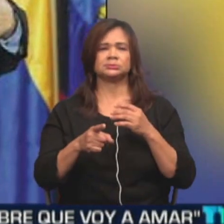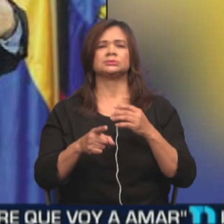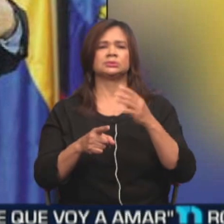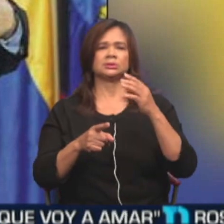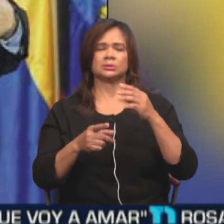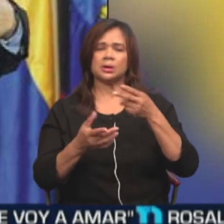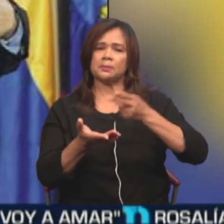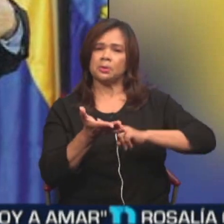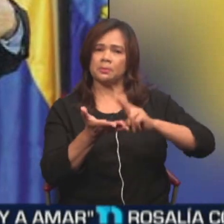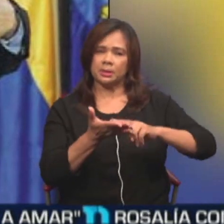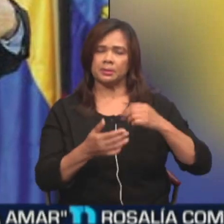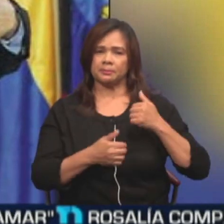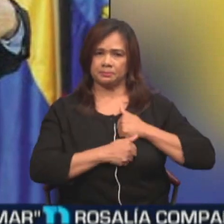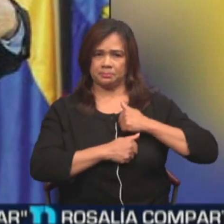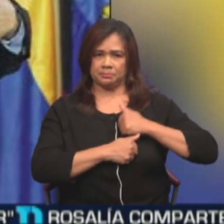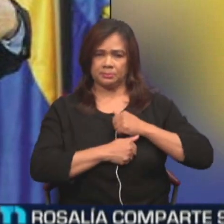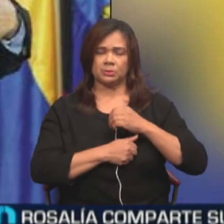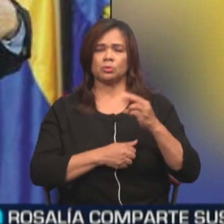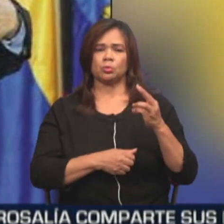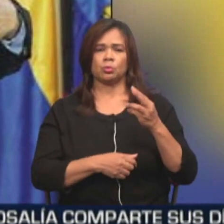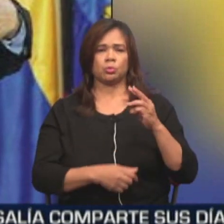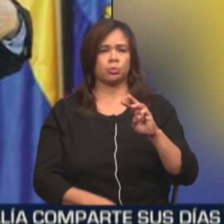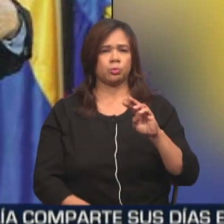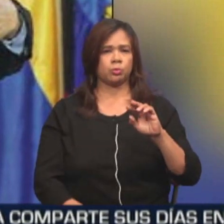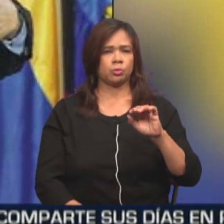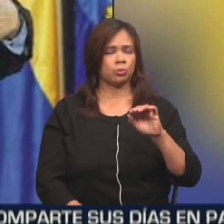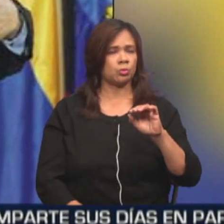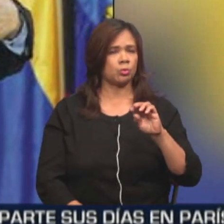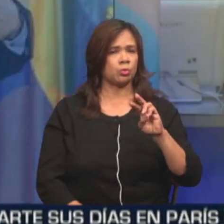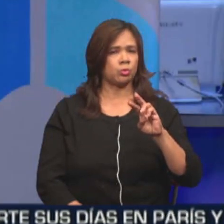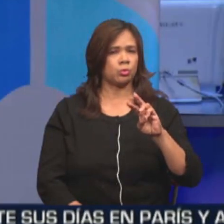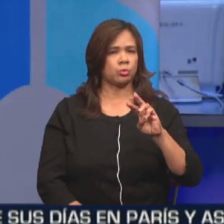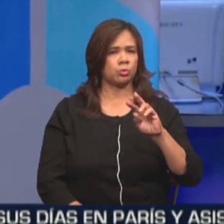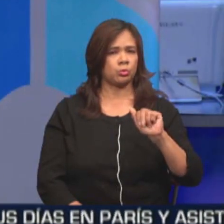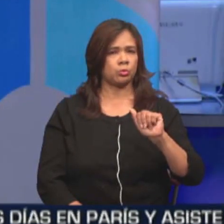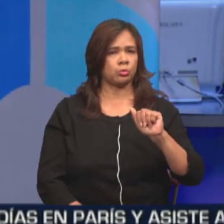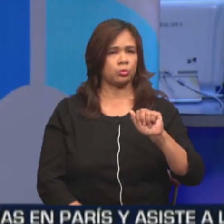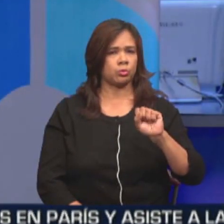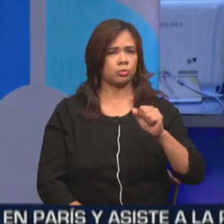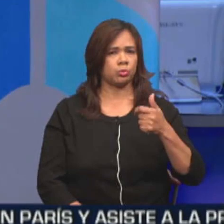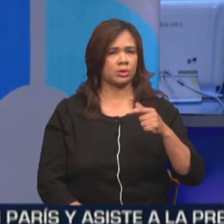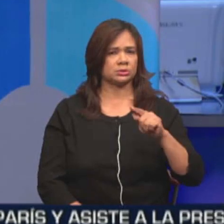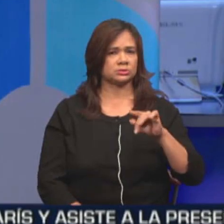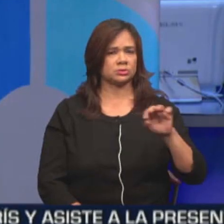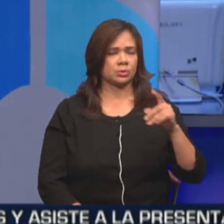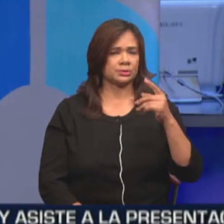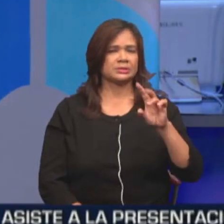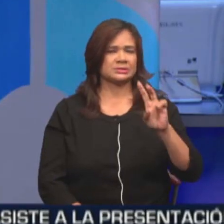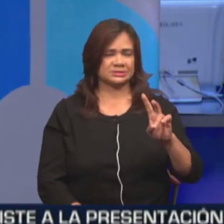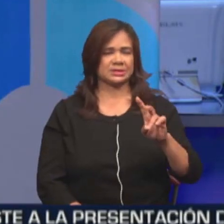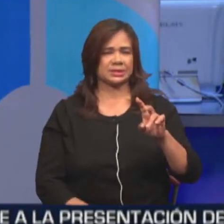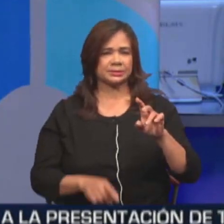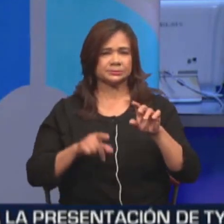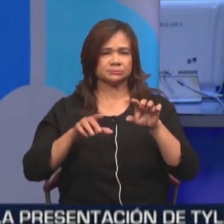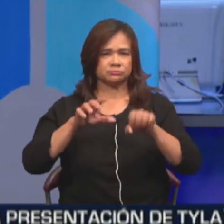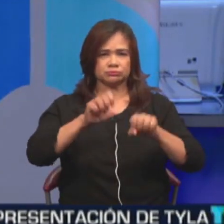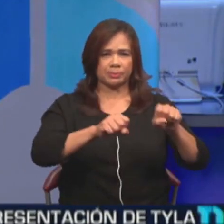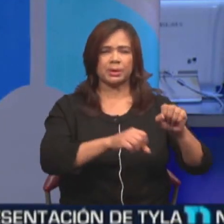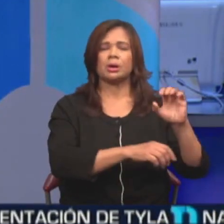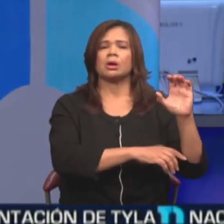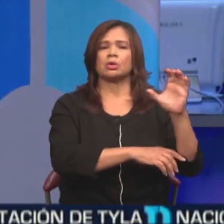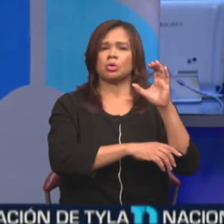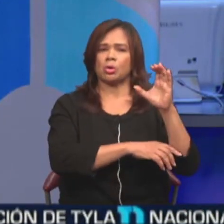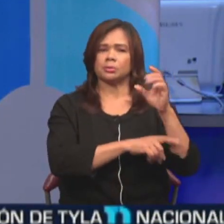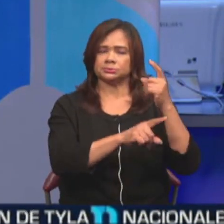del convenio militar entre Bogotá y Washington que estipulaba el uso de siete bases colombianas por parte de las